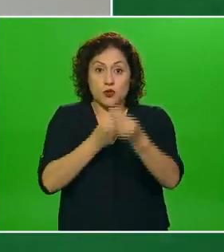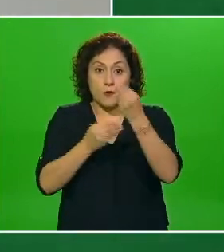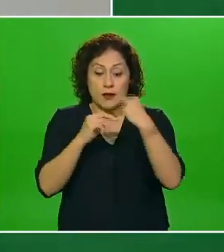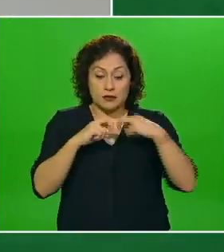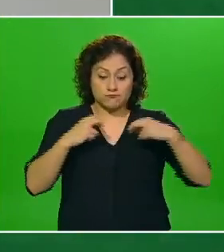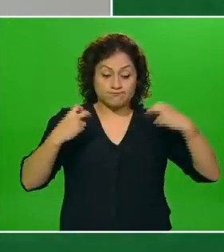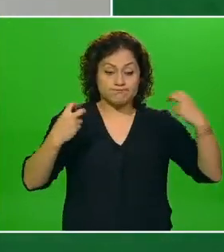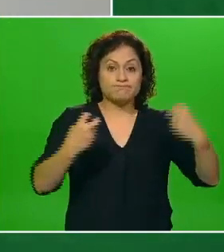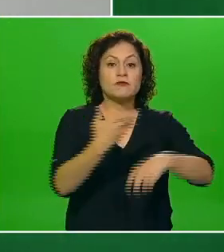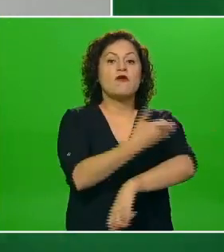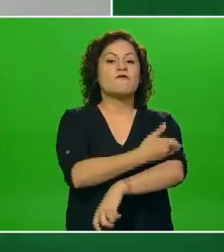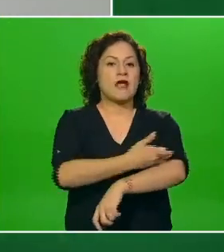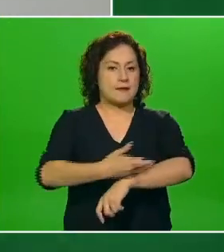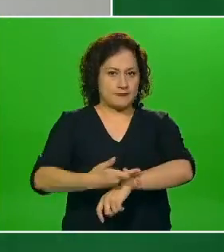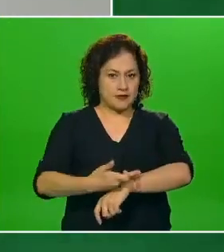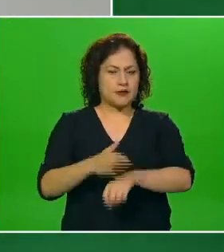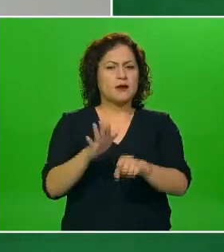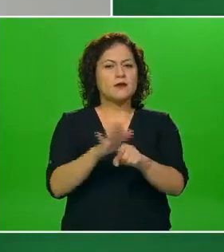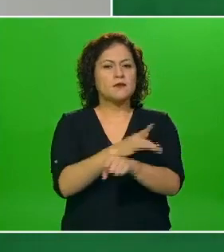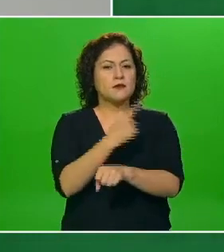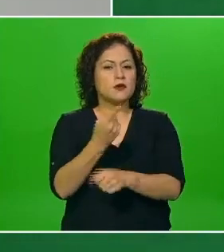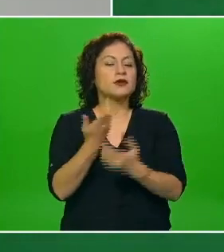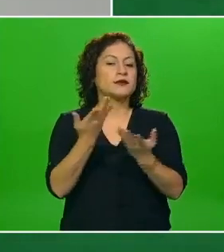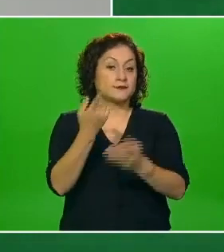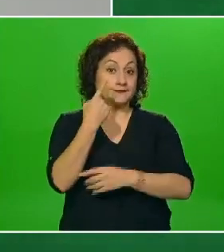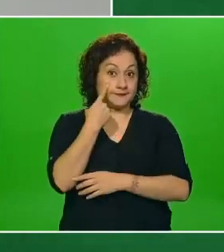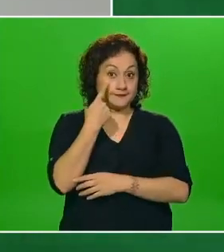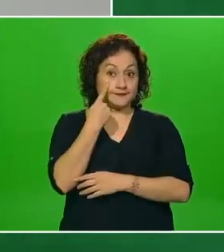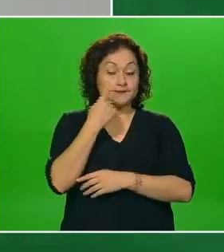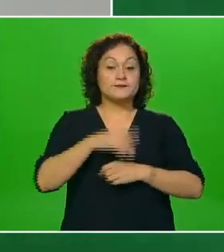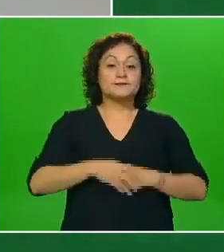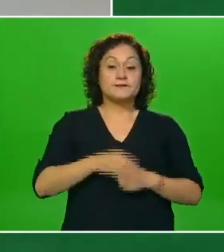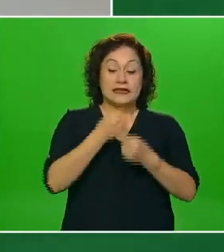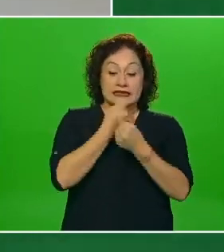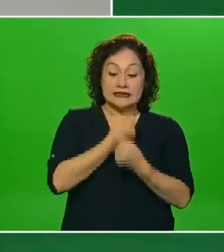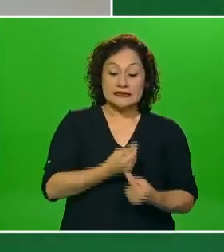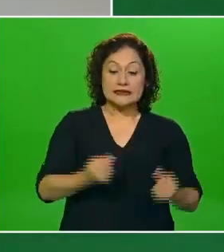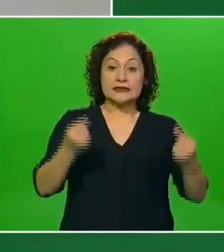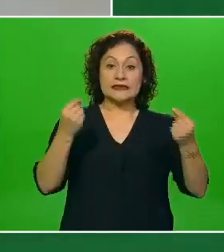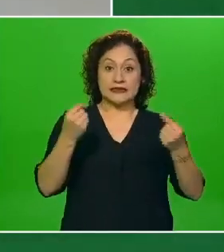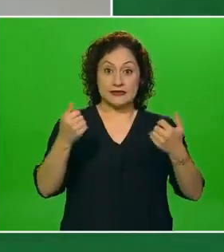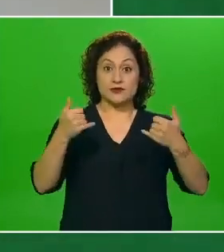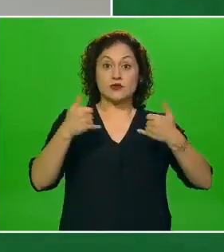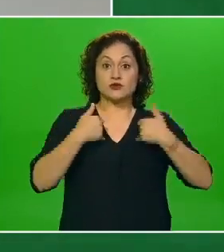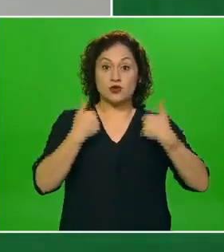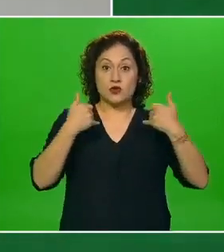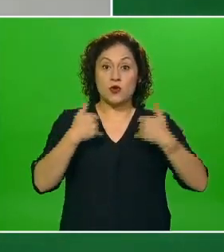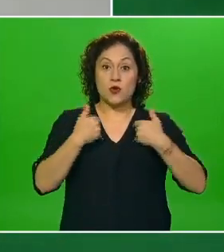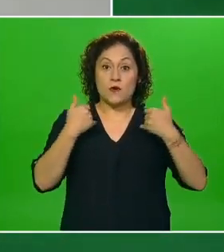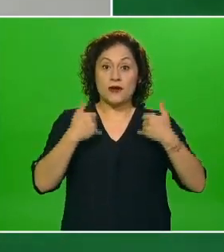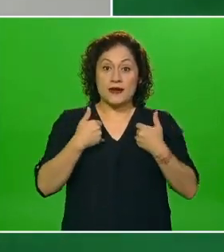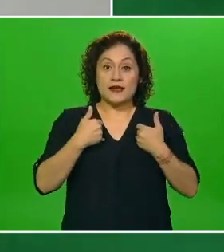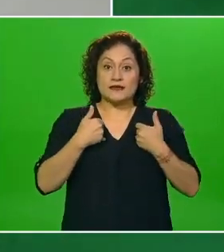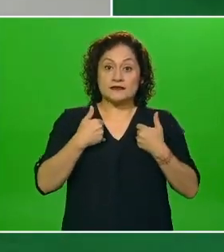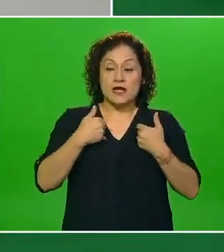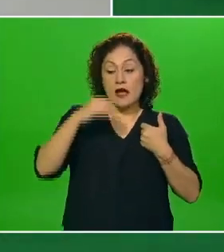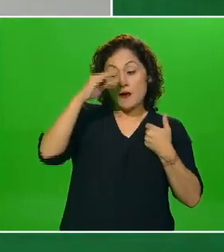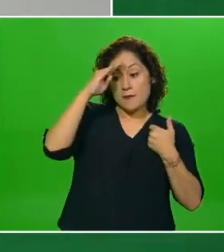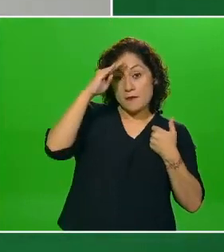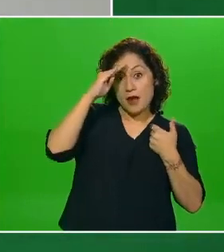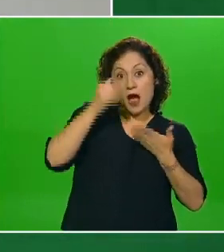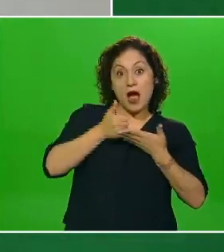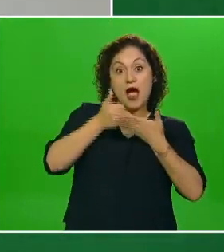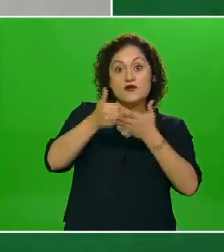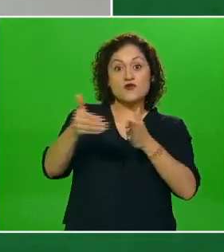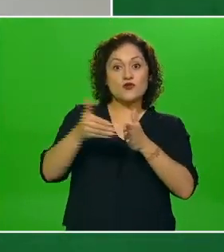bueno de esta forma permite que los niños niñas se involucren en su alimentación pero además también